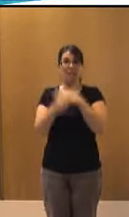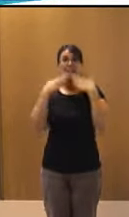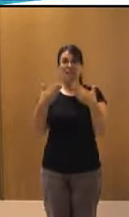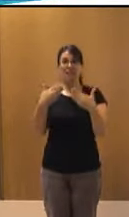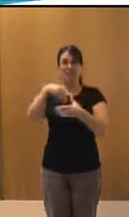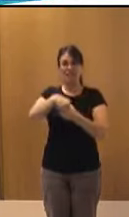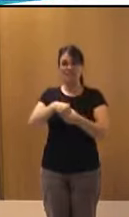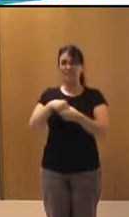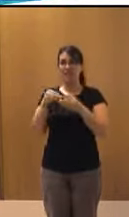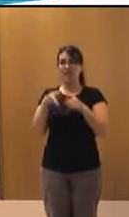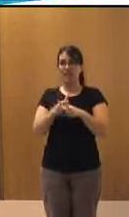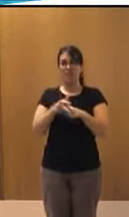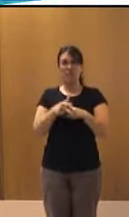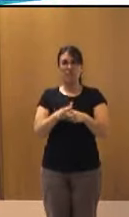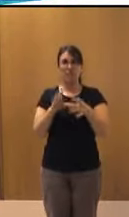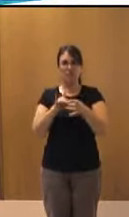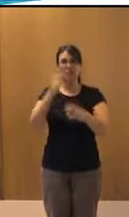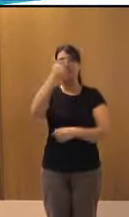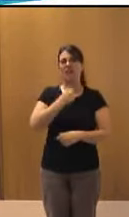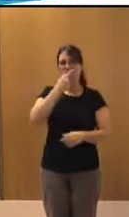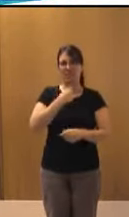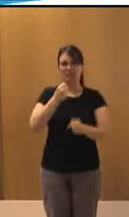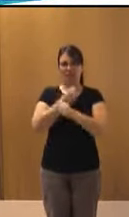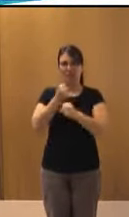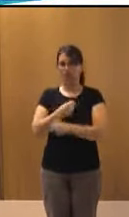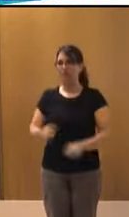herramienta, tengan mucho más fácil esta labor.